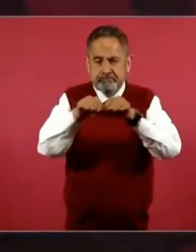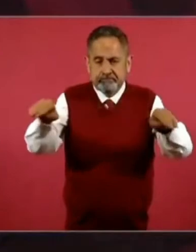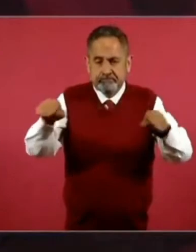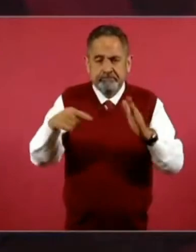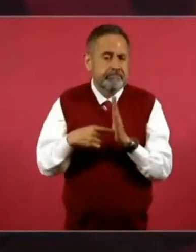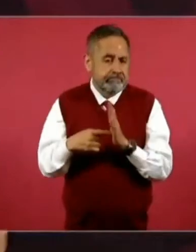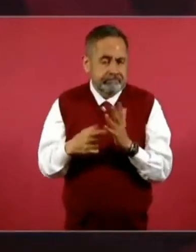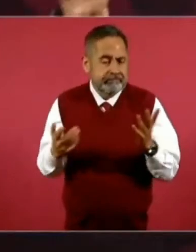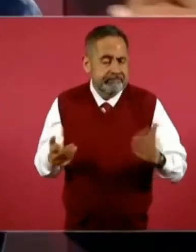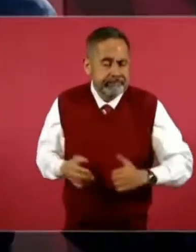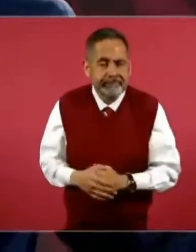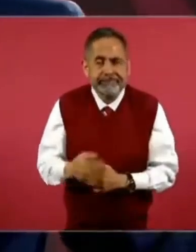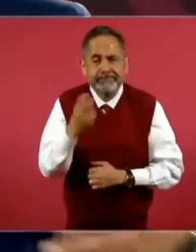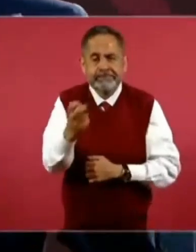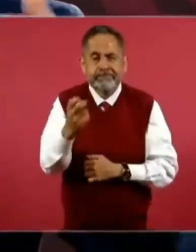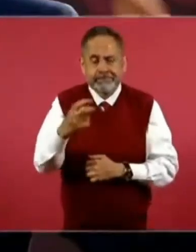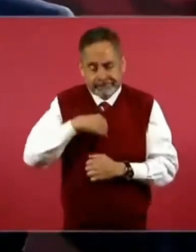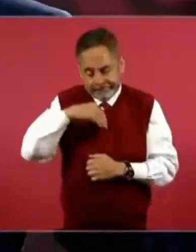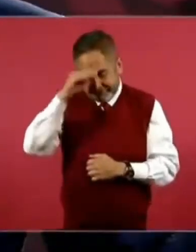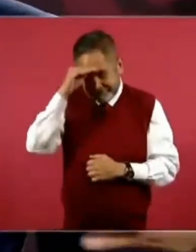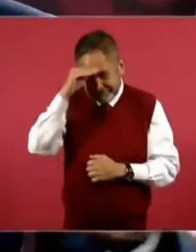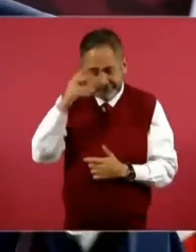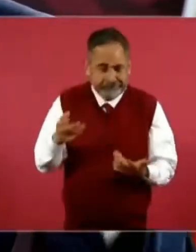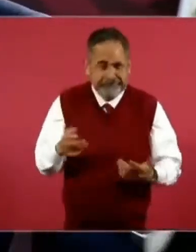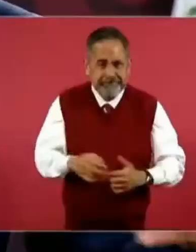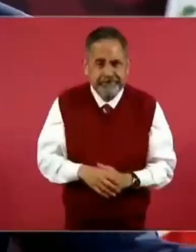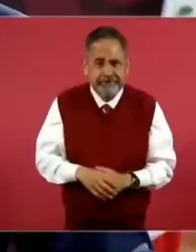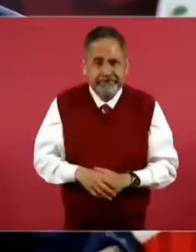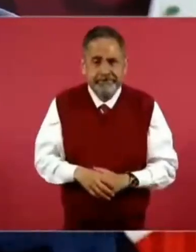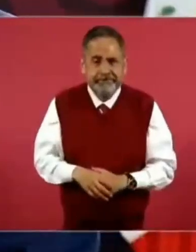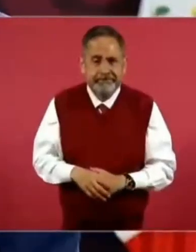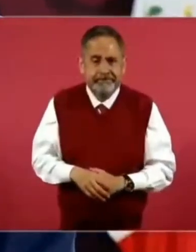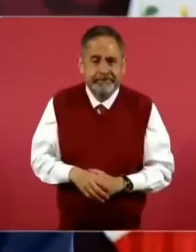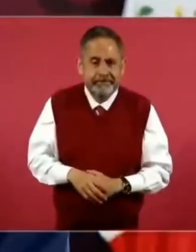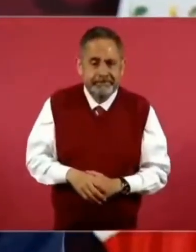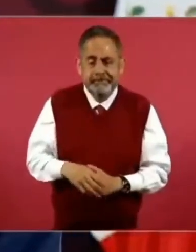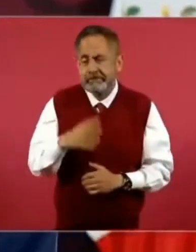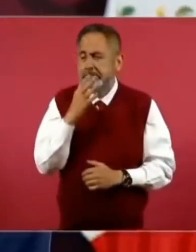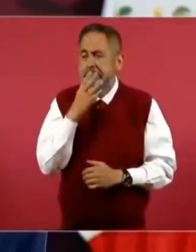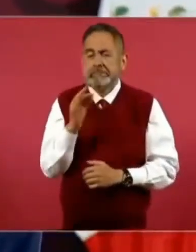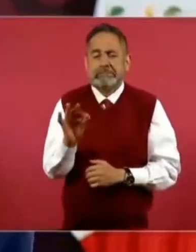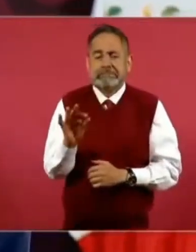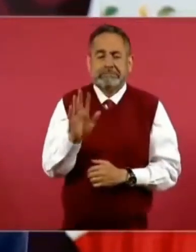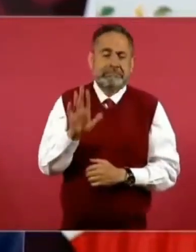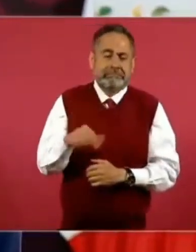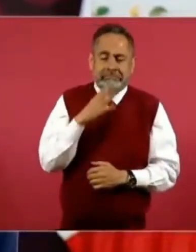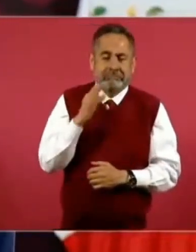Entonces, no es cualquier cosa,